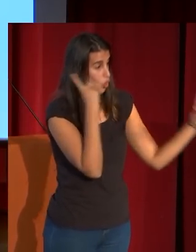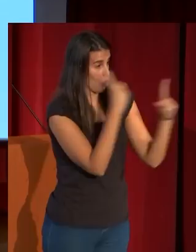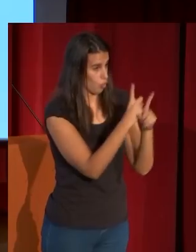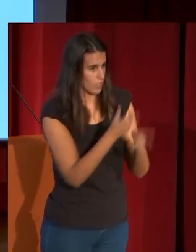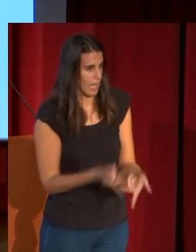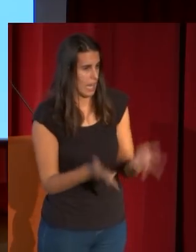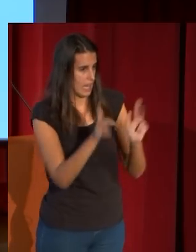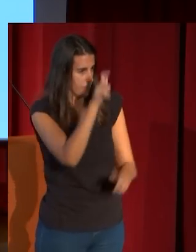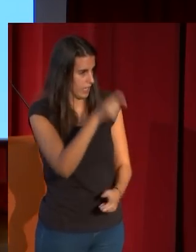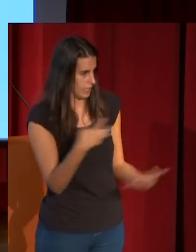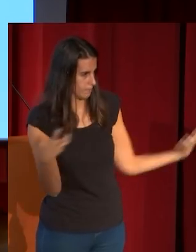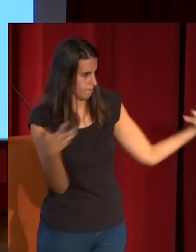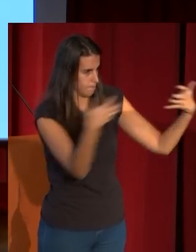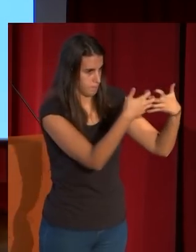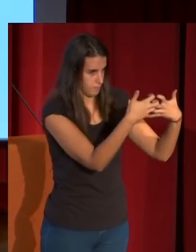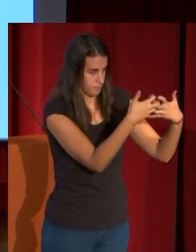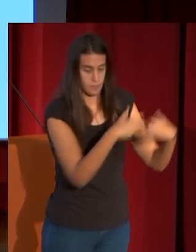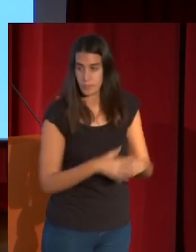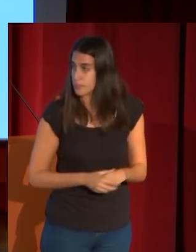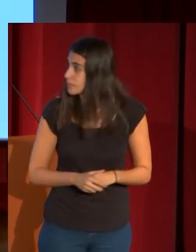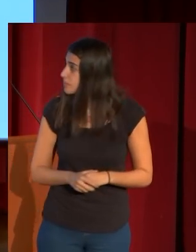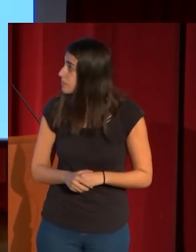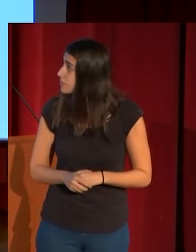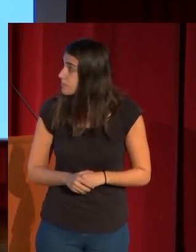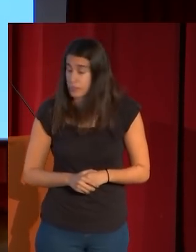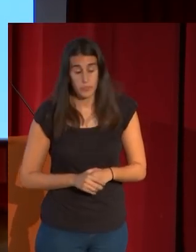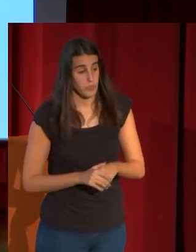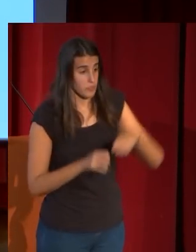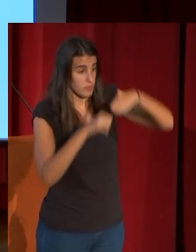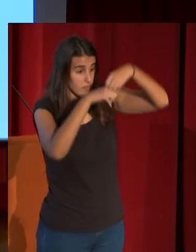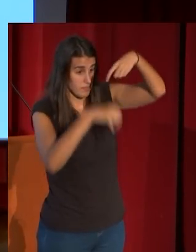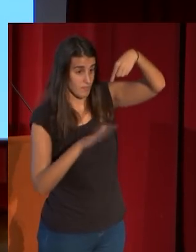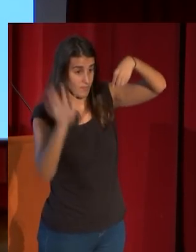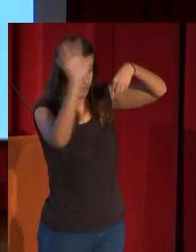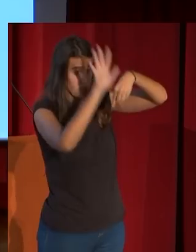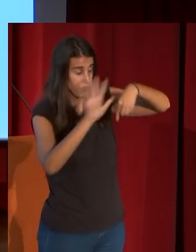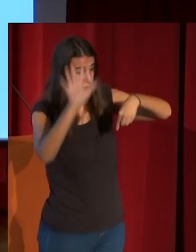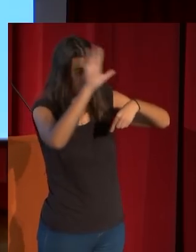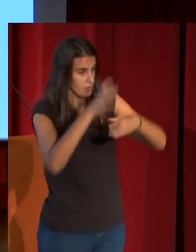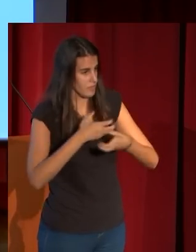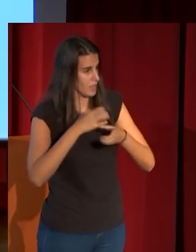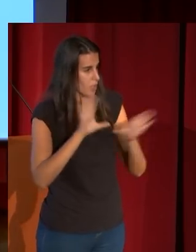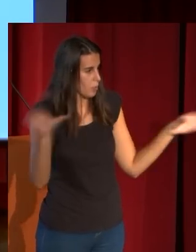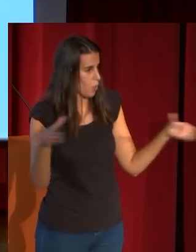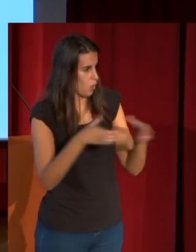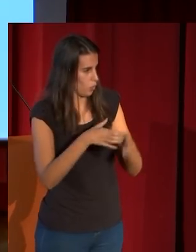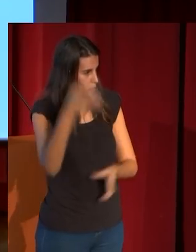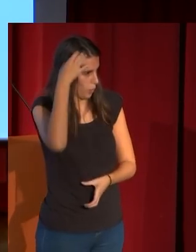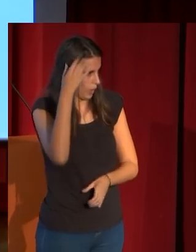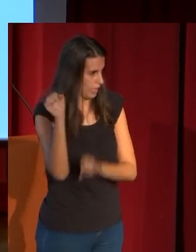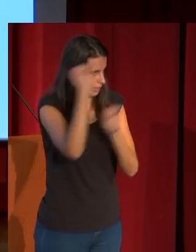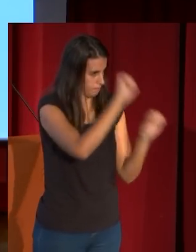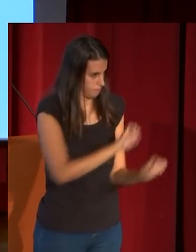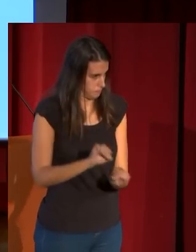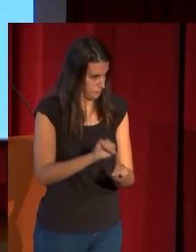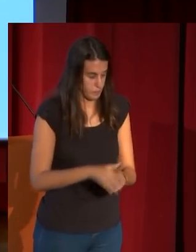los liberales, por el otro lado, y la comitiva, que viene de Toledo, con las alhajas. Y realmente todo ello nos ofrece